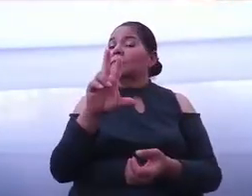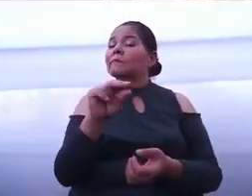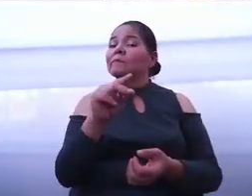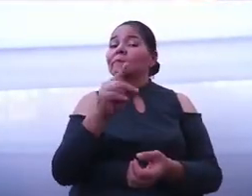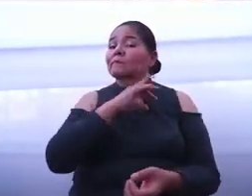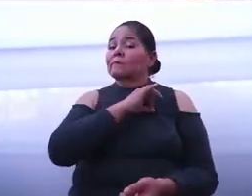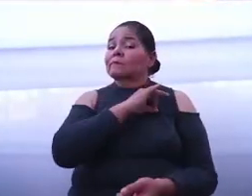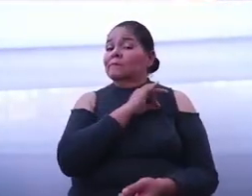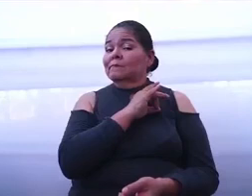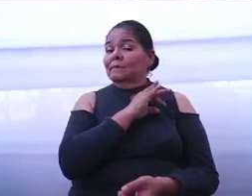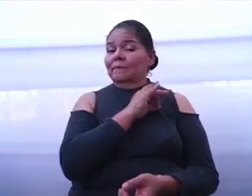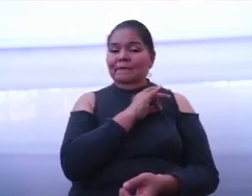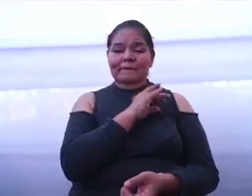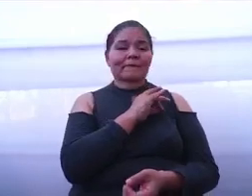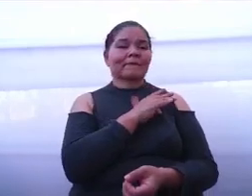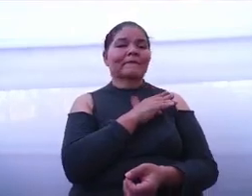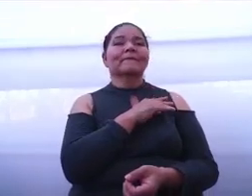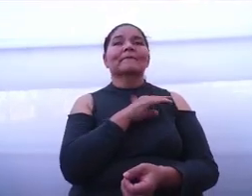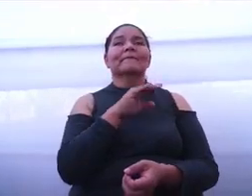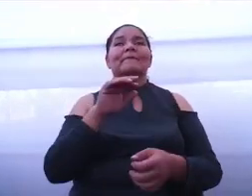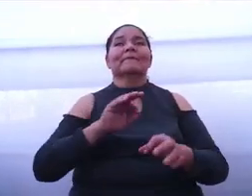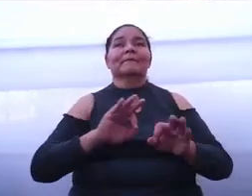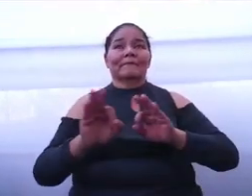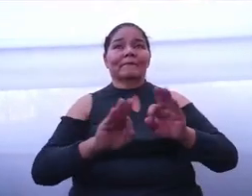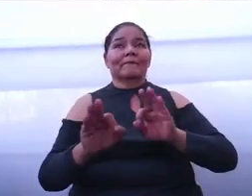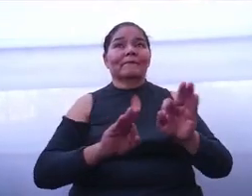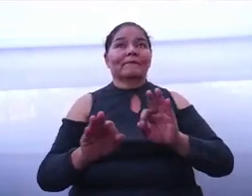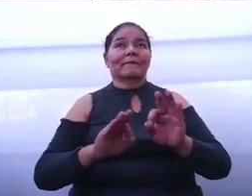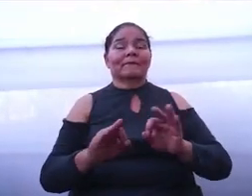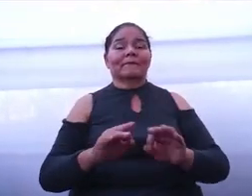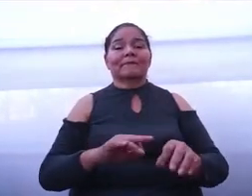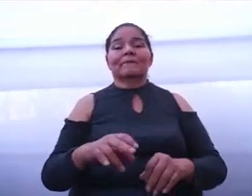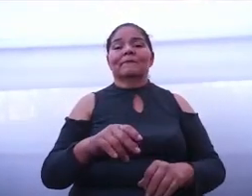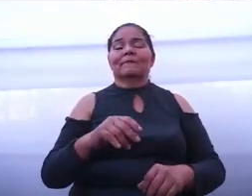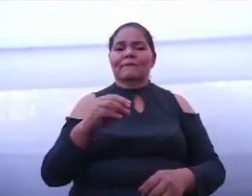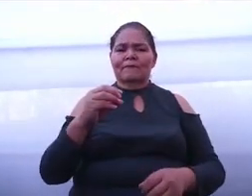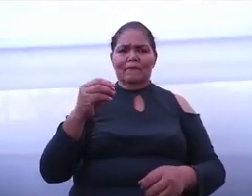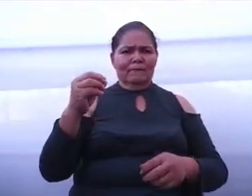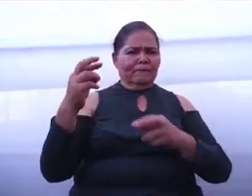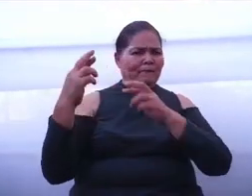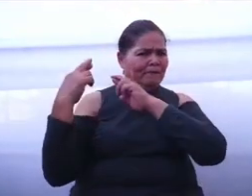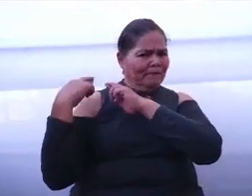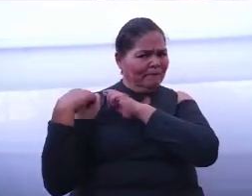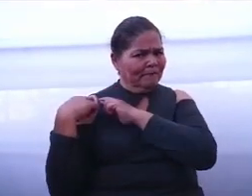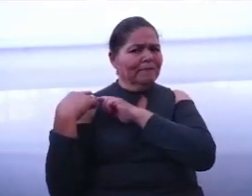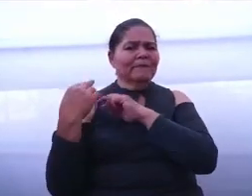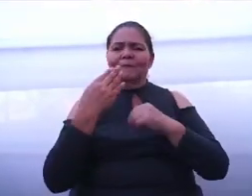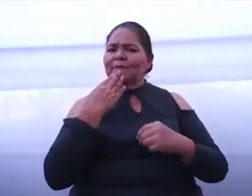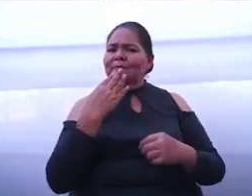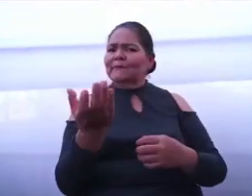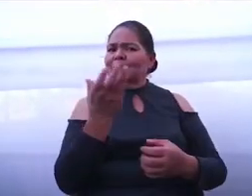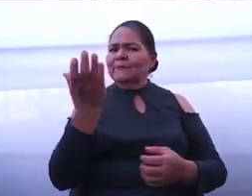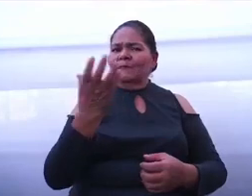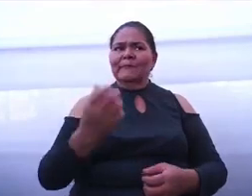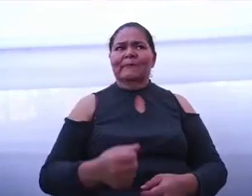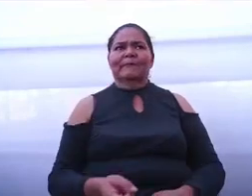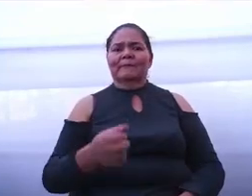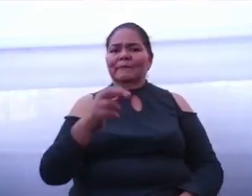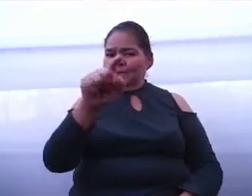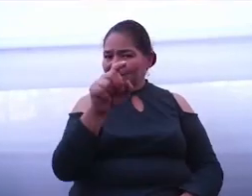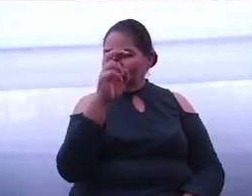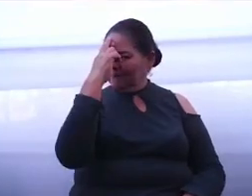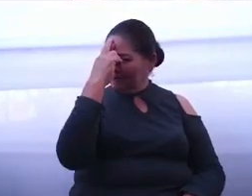miedo, el trabajo honesto y bien hecho será reconocido.